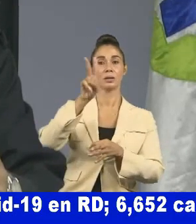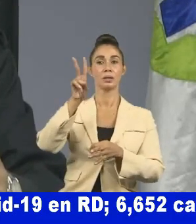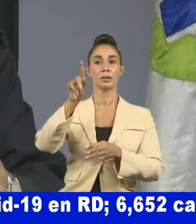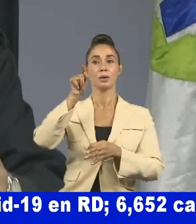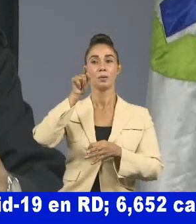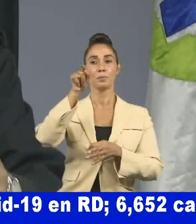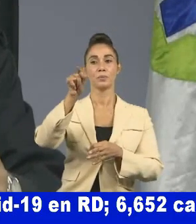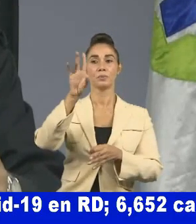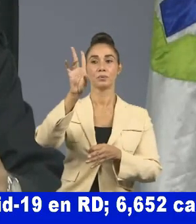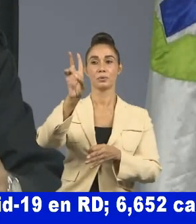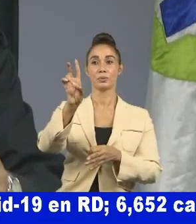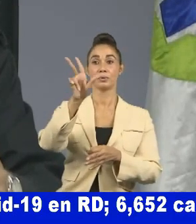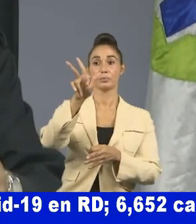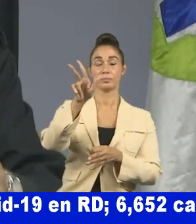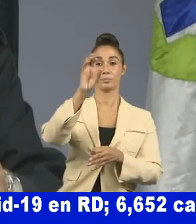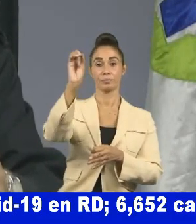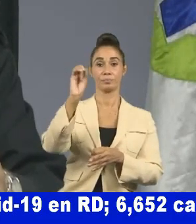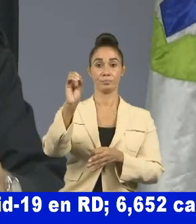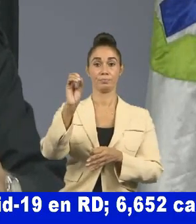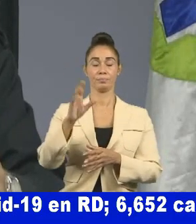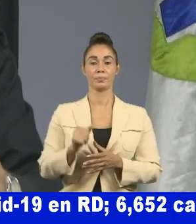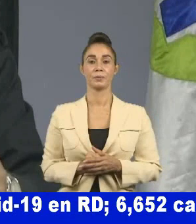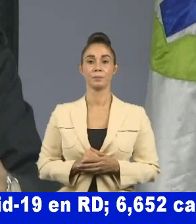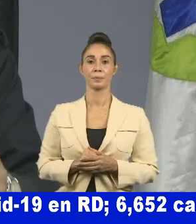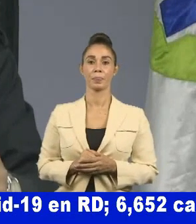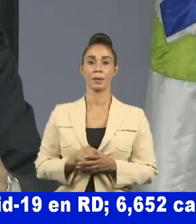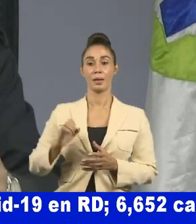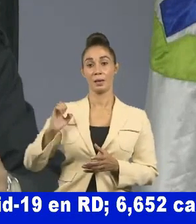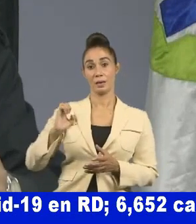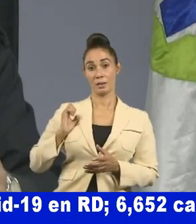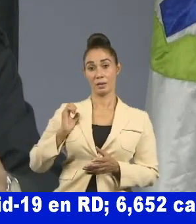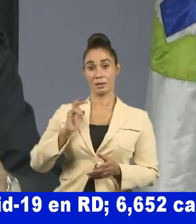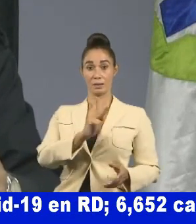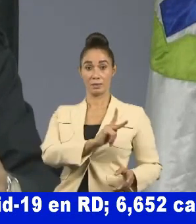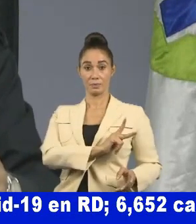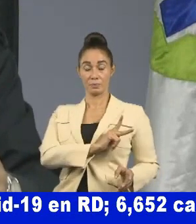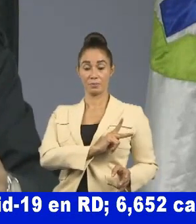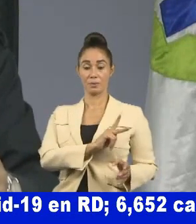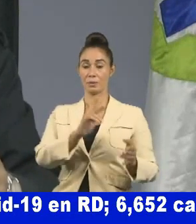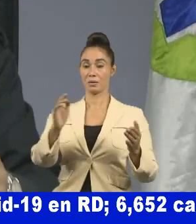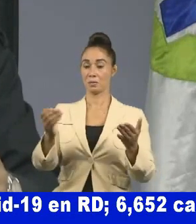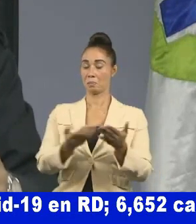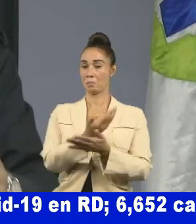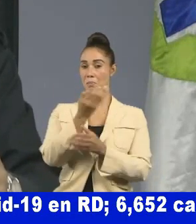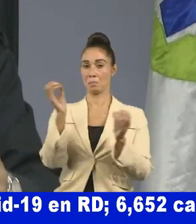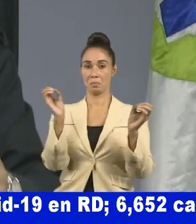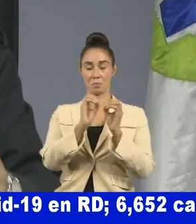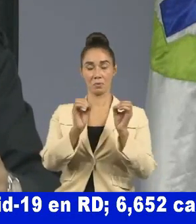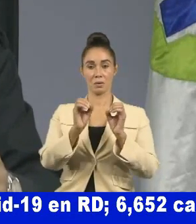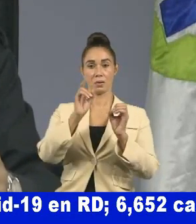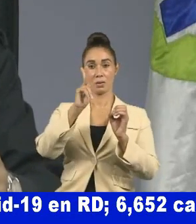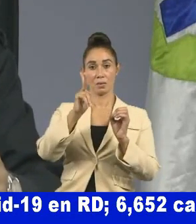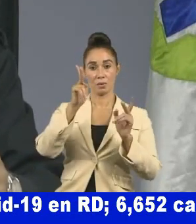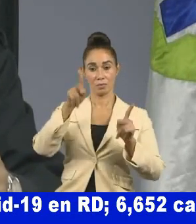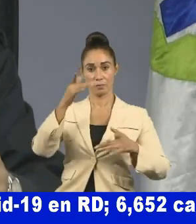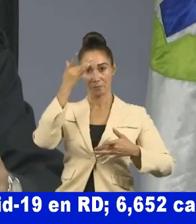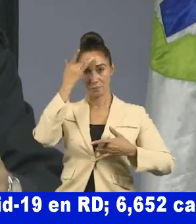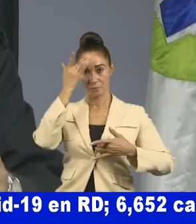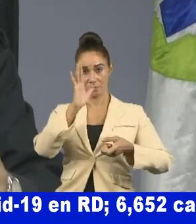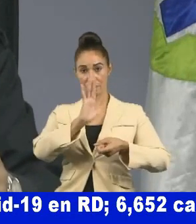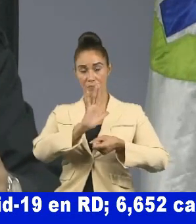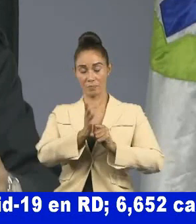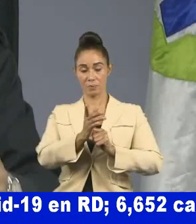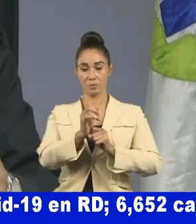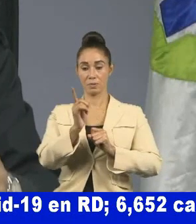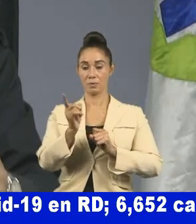.73 Elías Piña 0 casos nuevos 2 acumulados